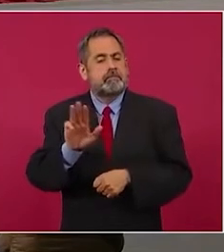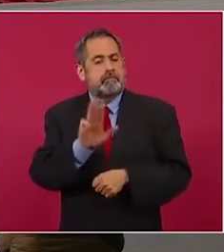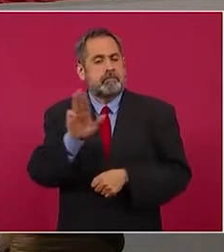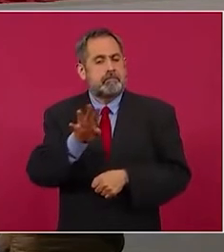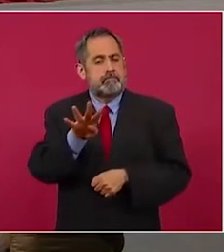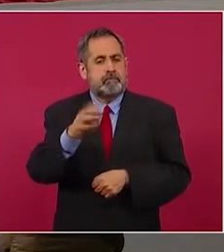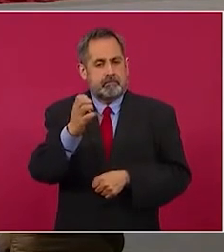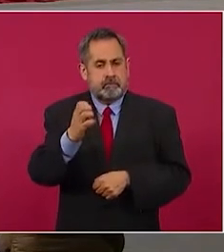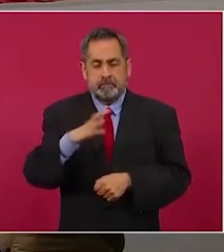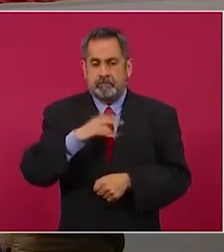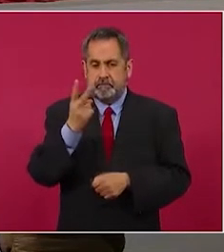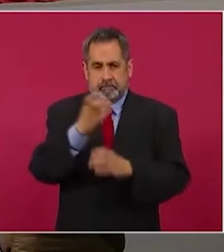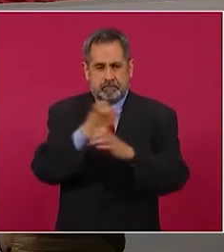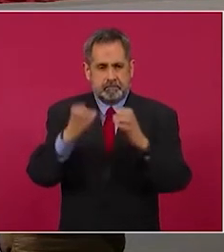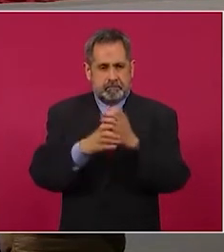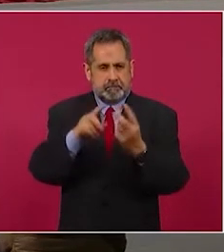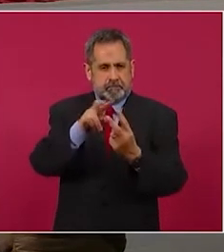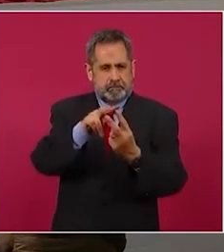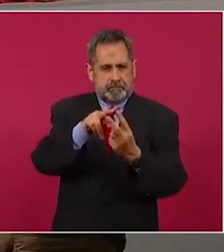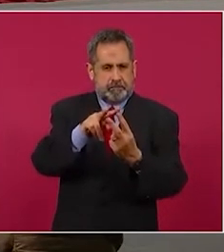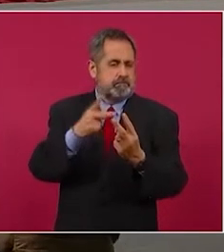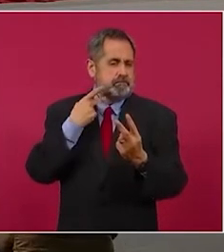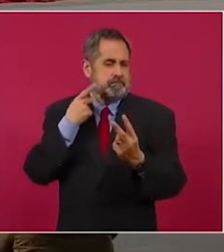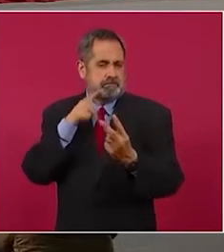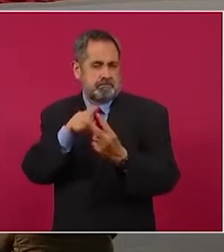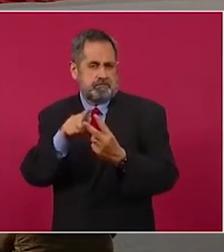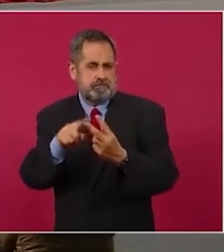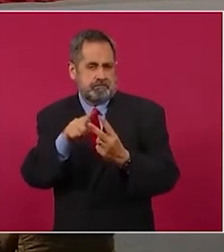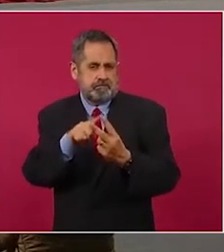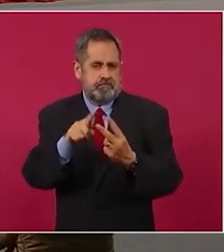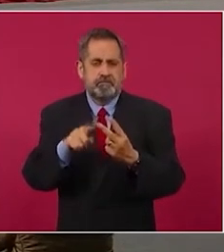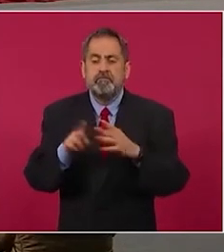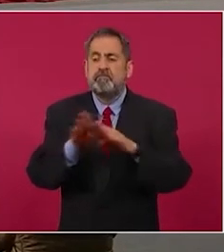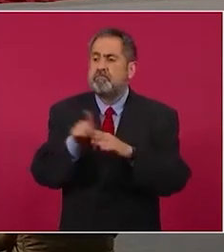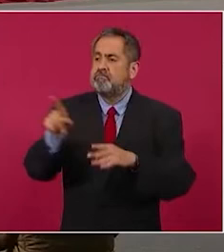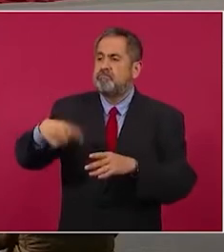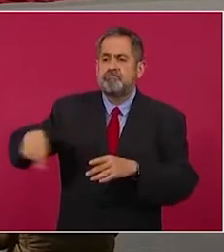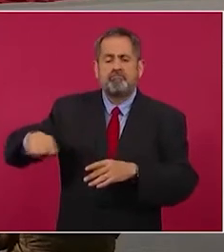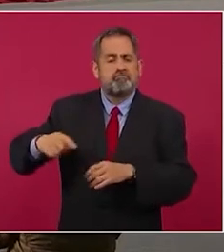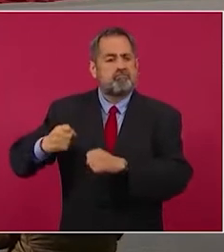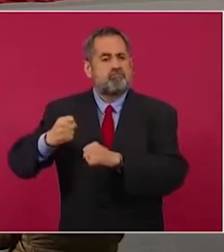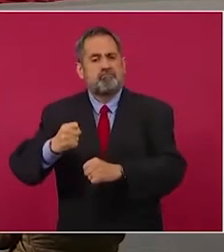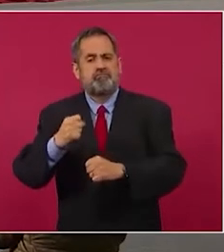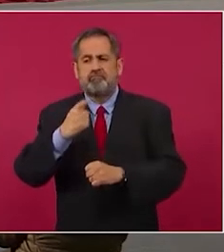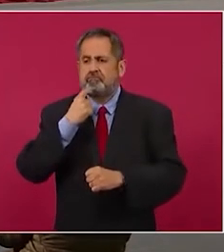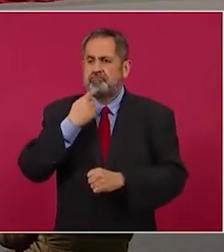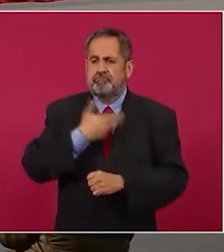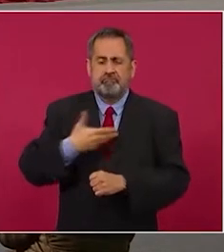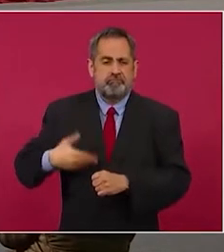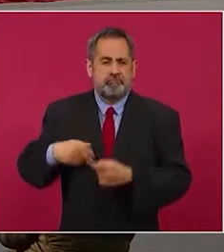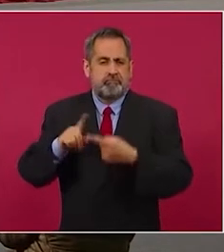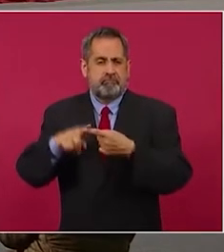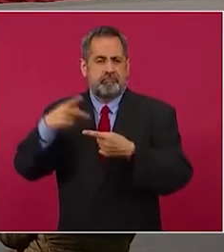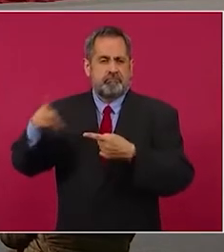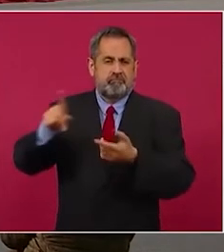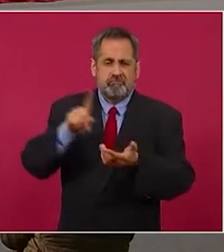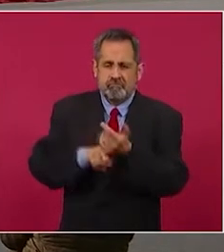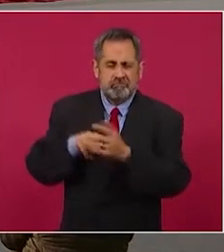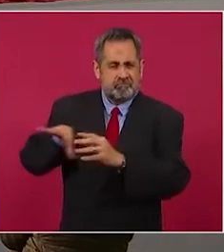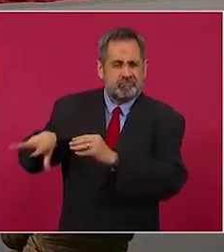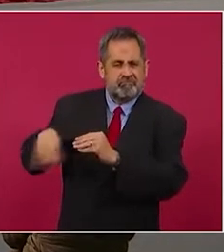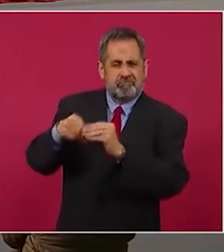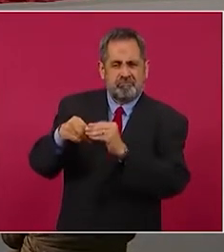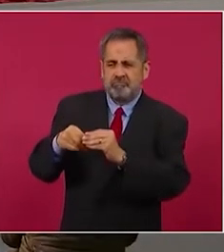Hay dos factores, dos factores políticos que sostienen la fuerza del presidente López Obrador. Uno propio, su arrastre,